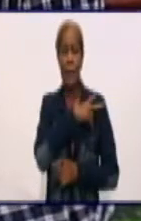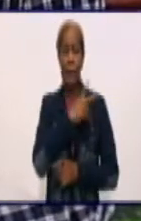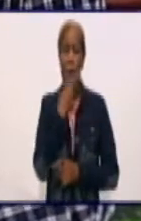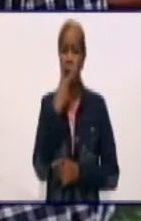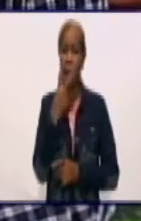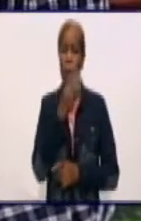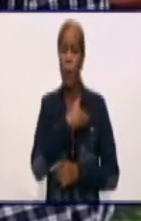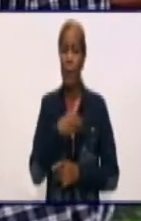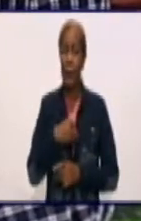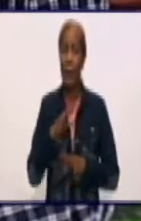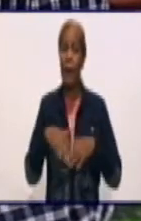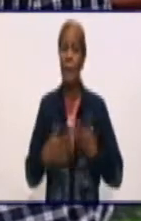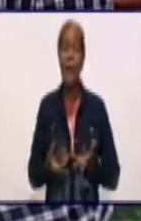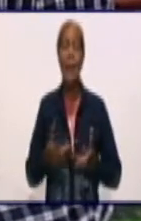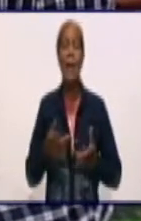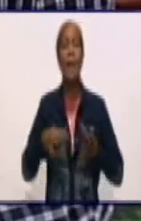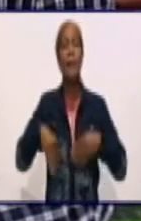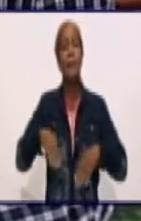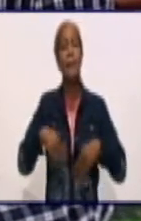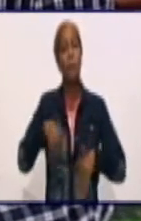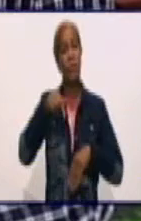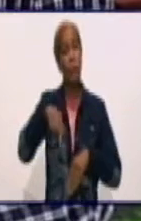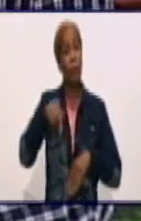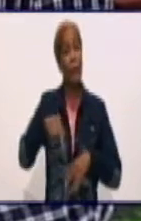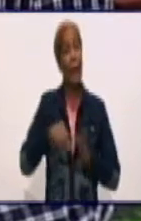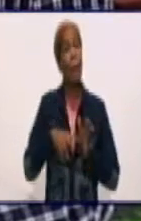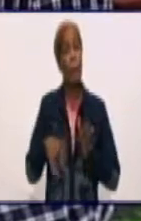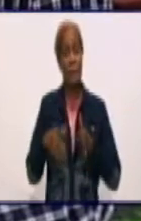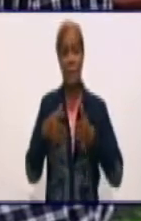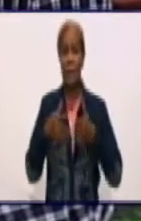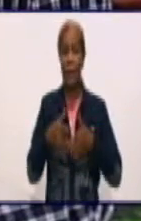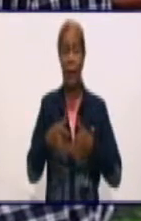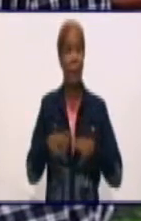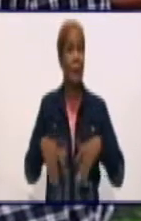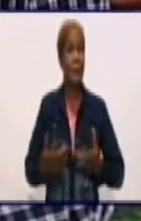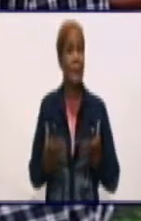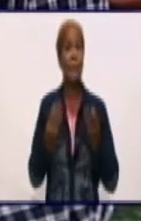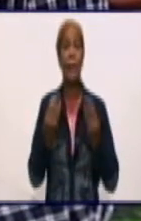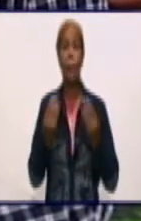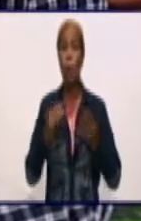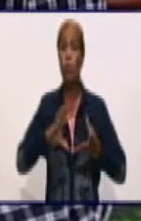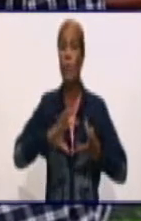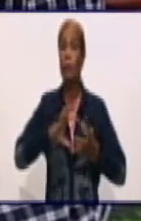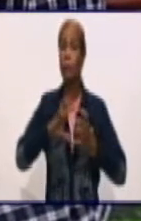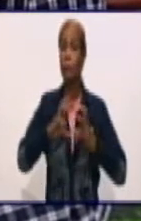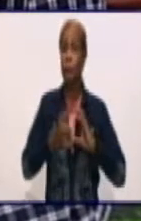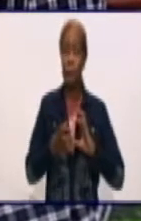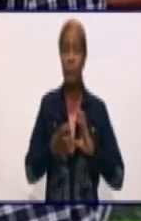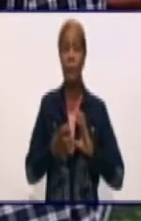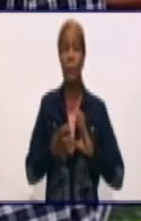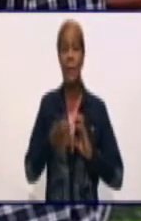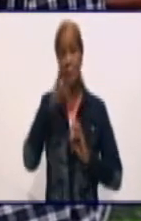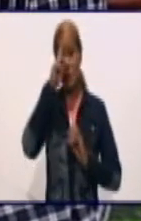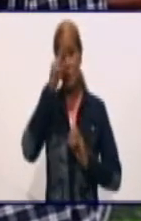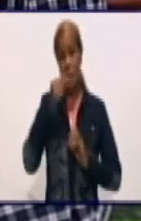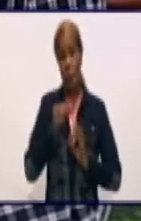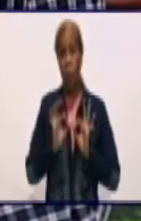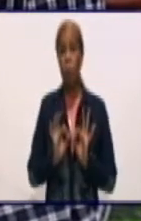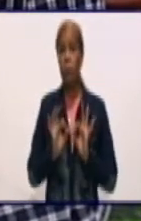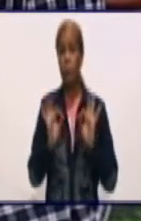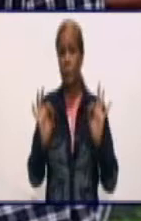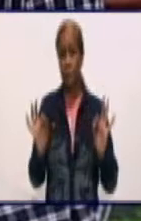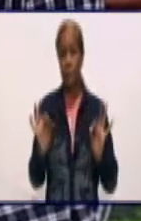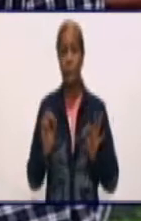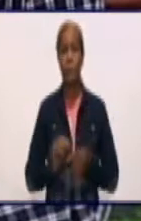Granma, que la situación de este territorio es de alta complejidad epidemiológica. Reitero, alta